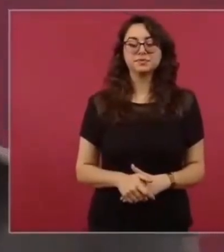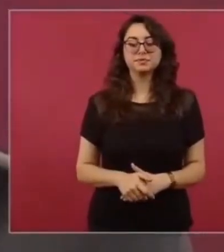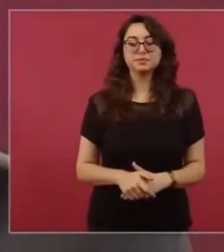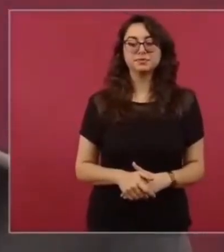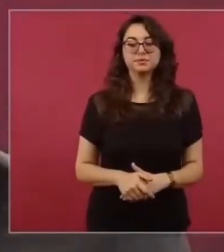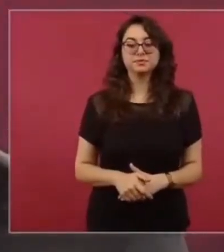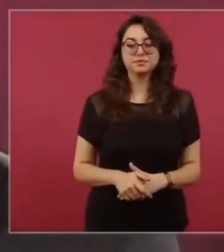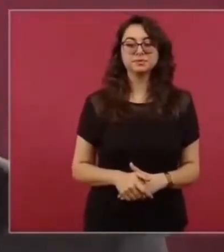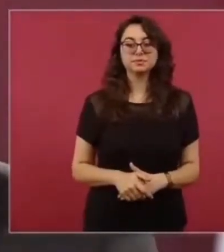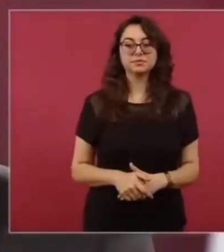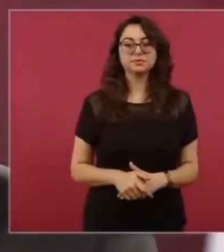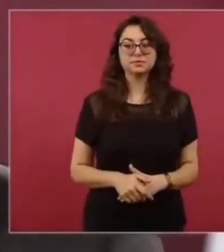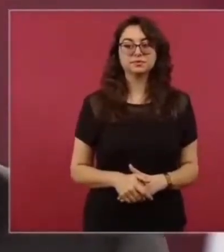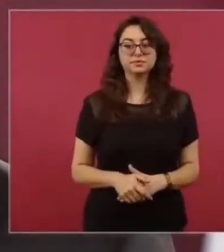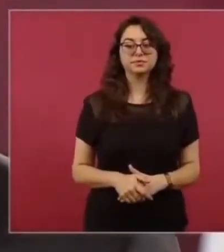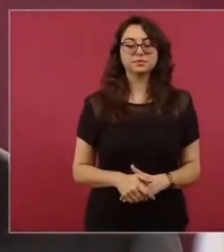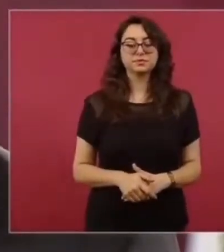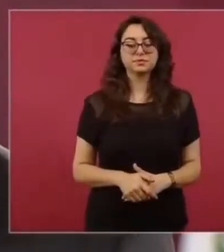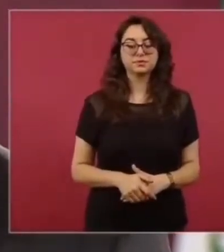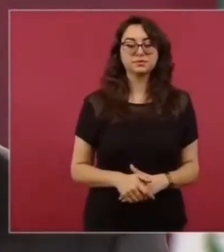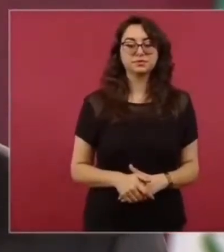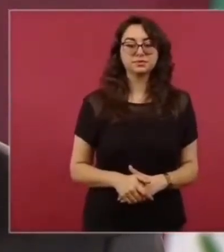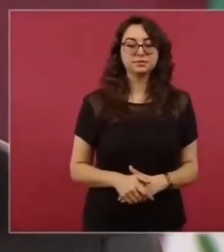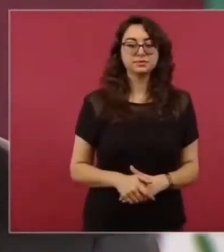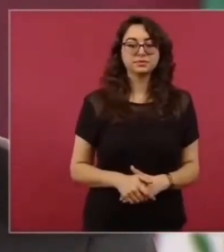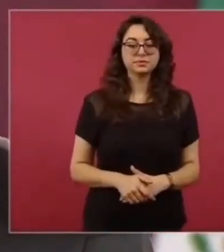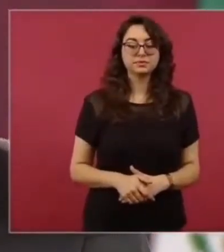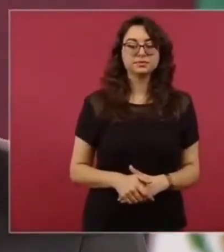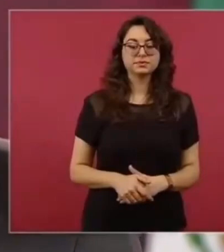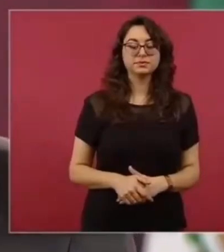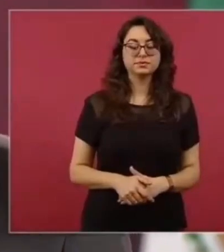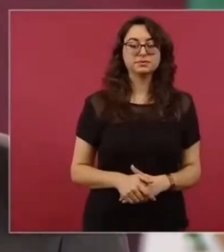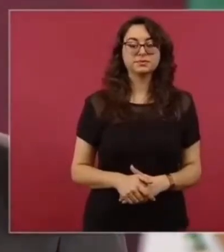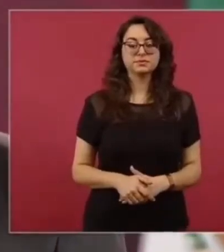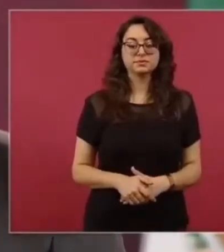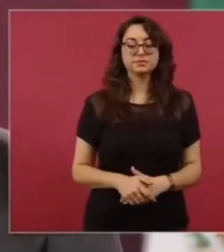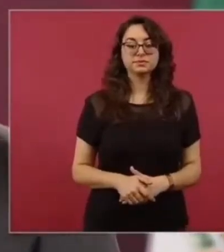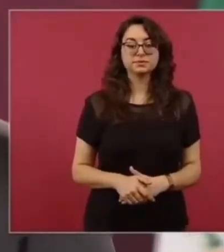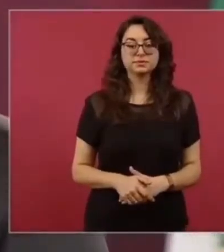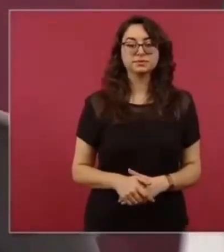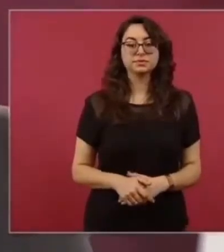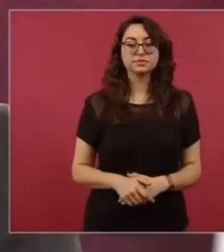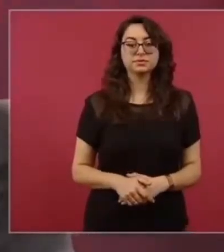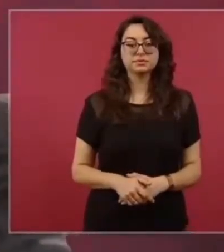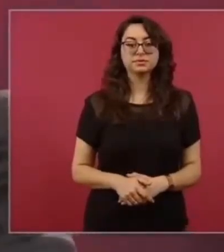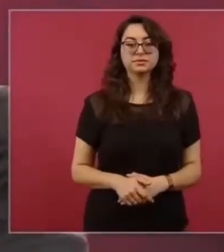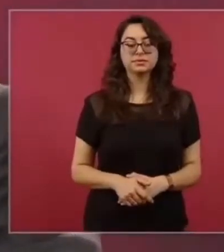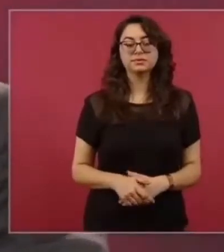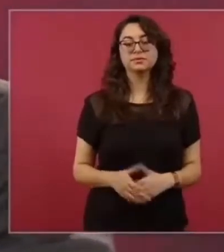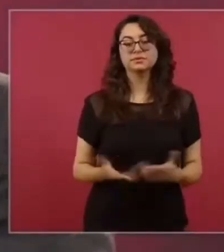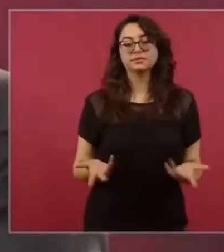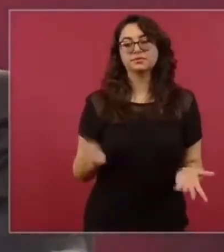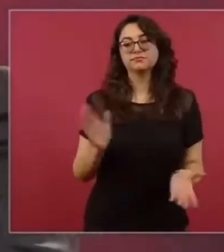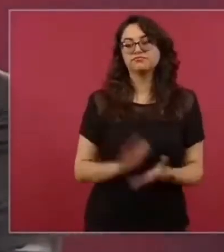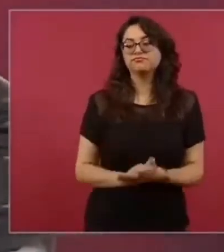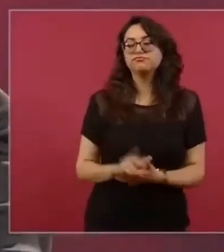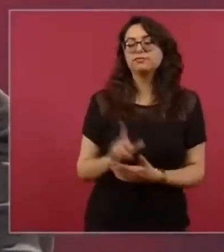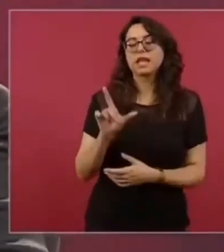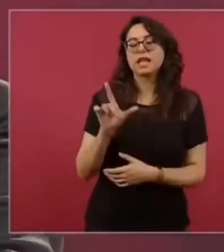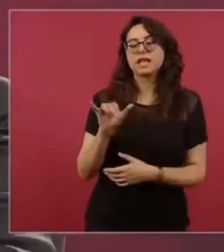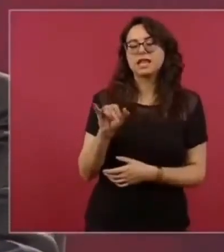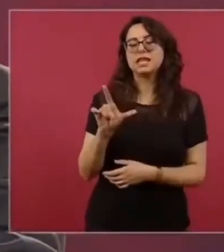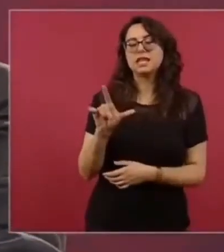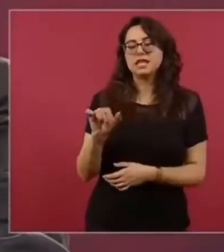Es como para decir, Lili aguanta,